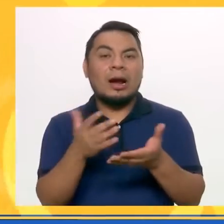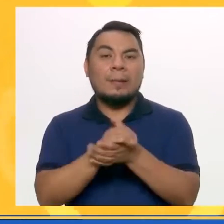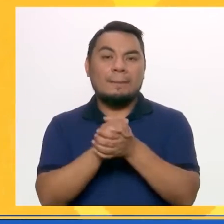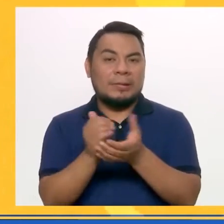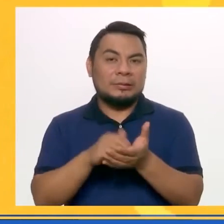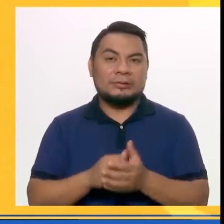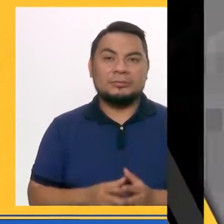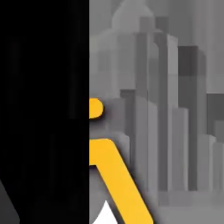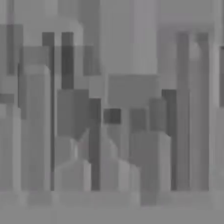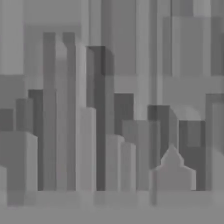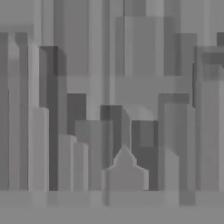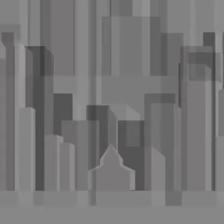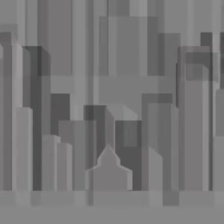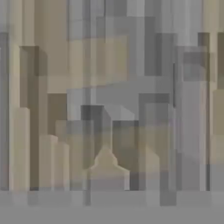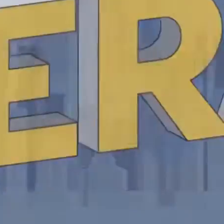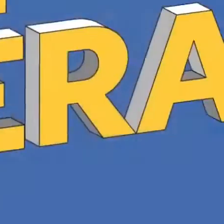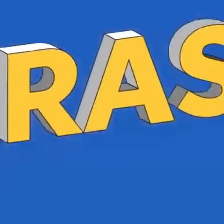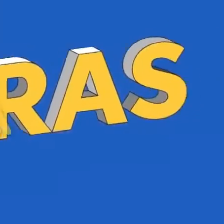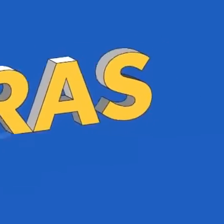y de ser más amigos.